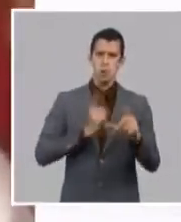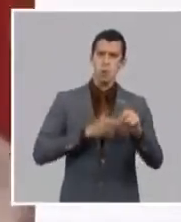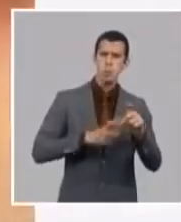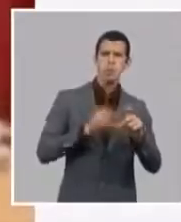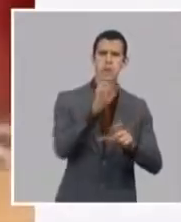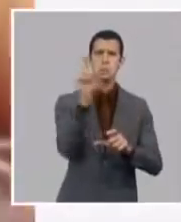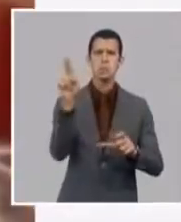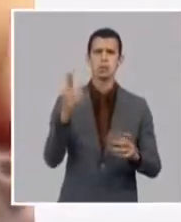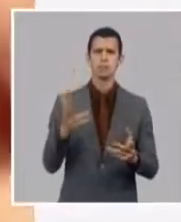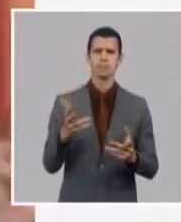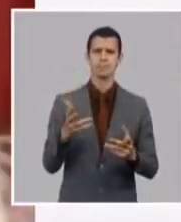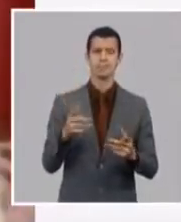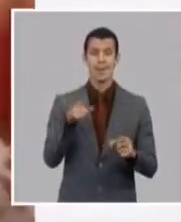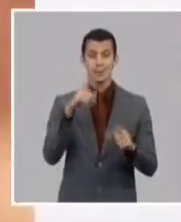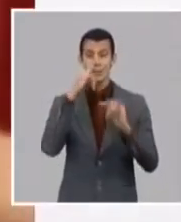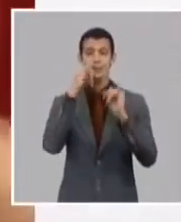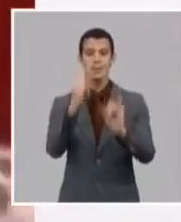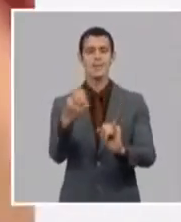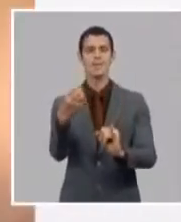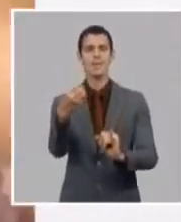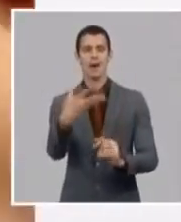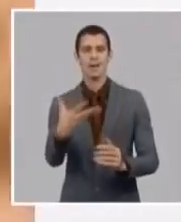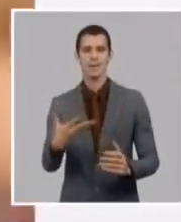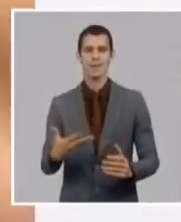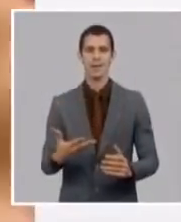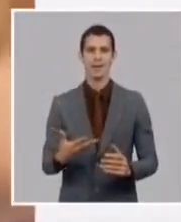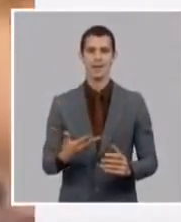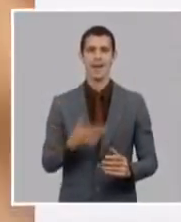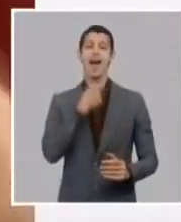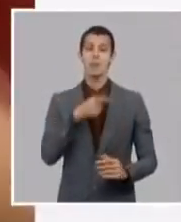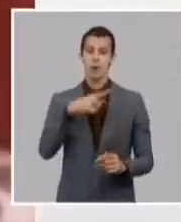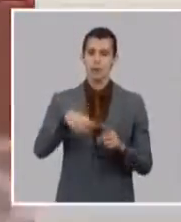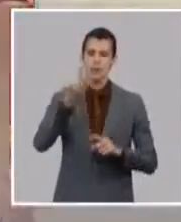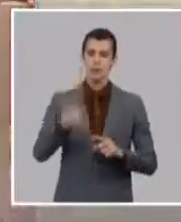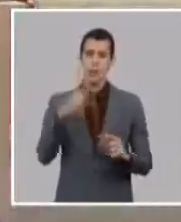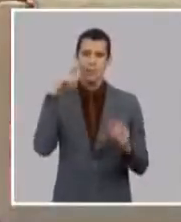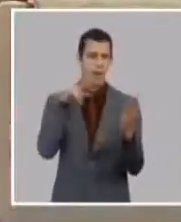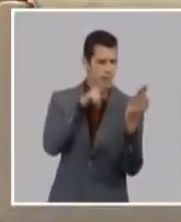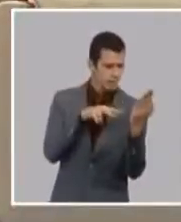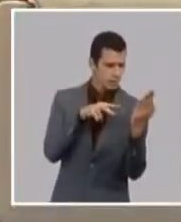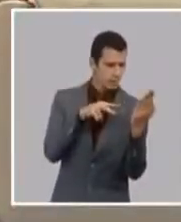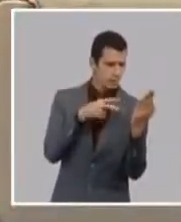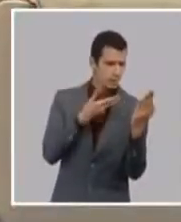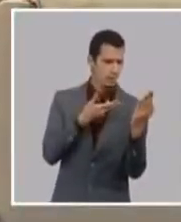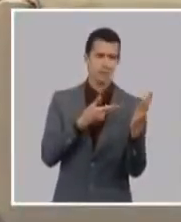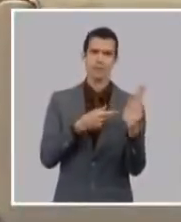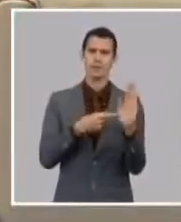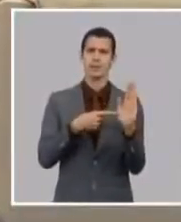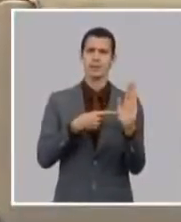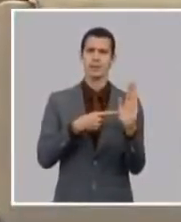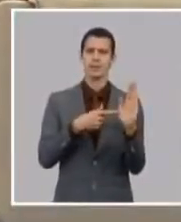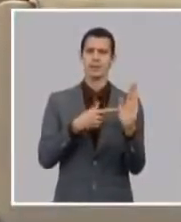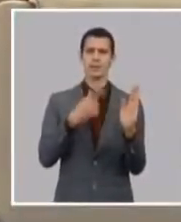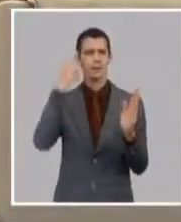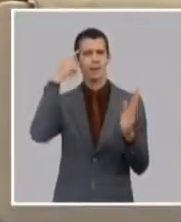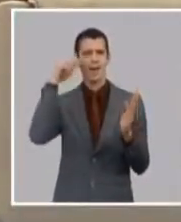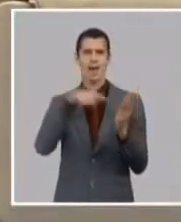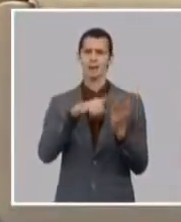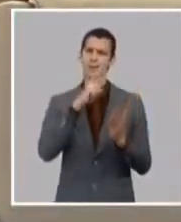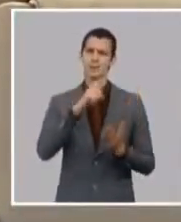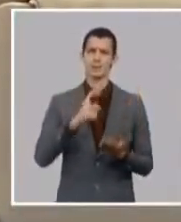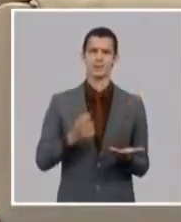viceministro primero del ministerio del interior lo ponían como como de sector ABC un diario franquista español